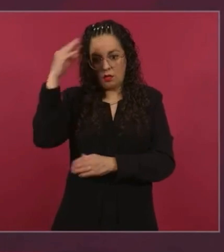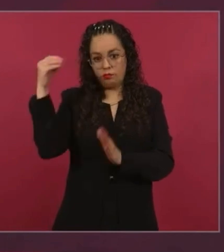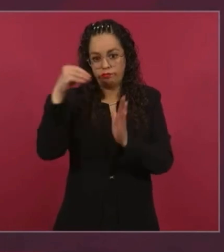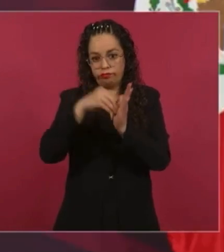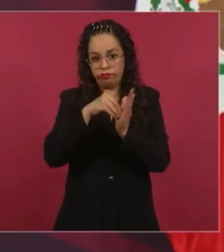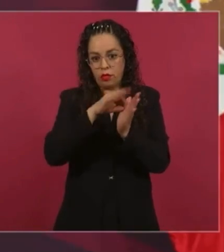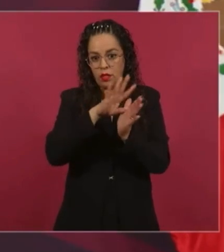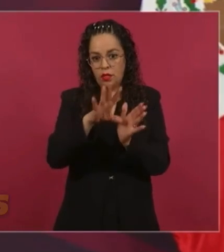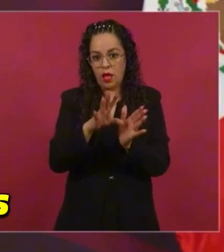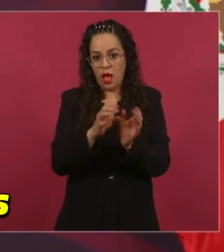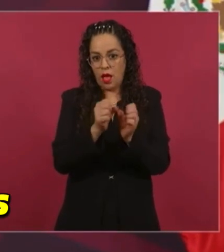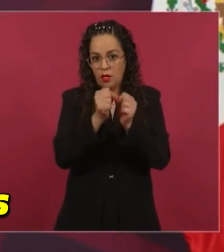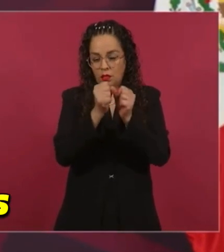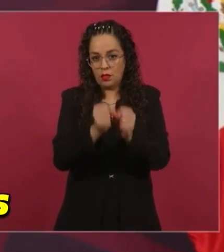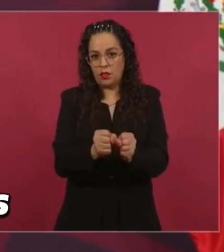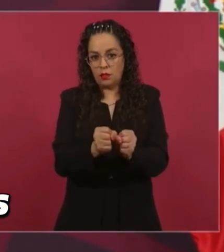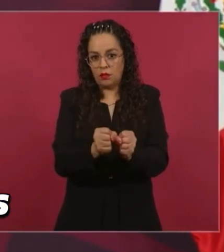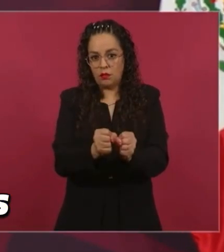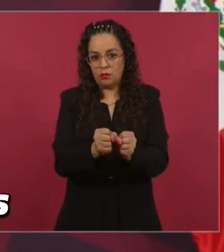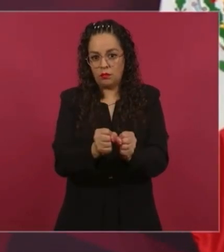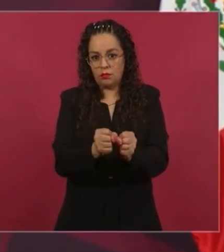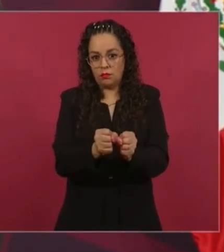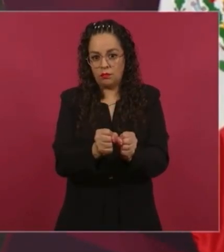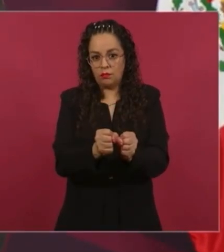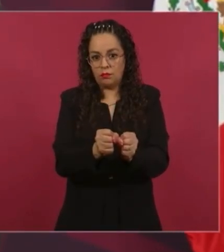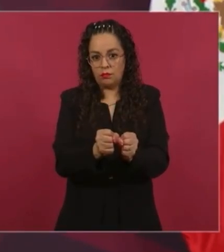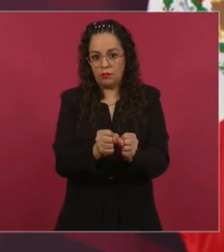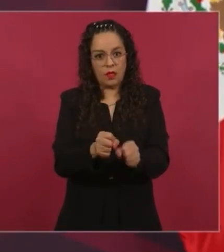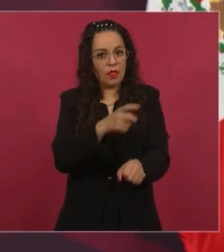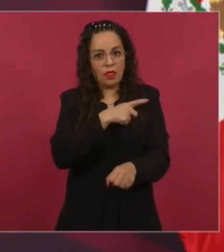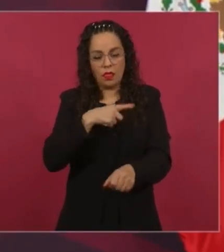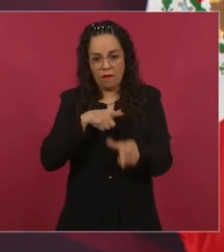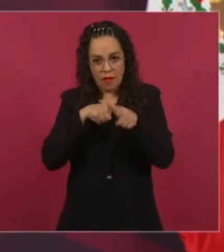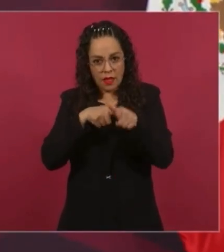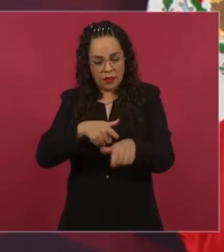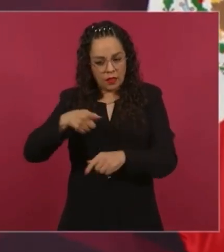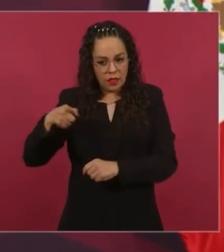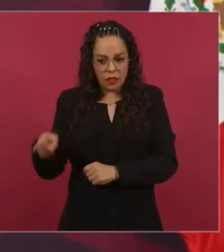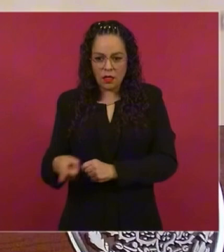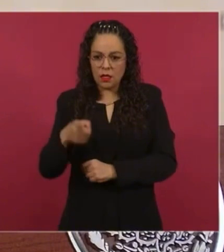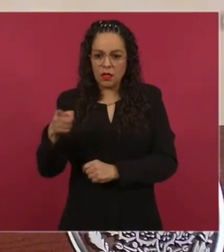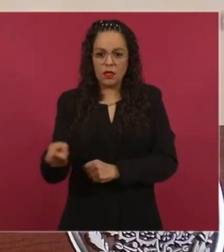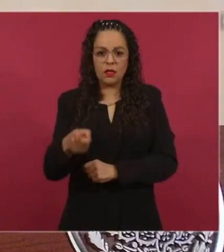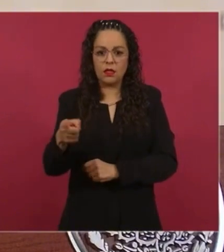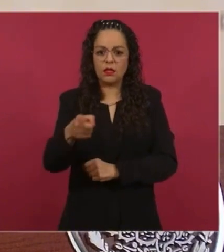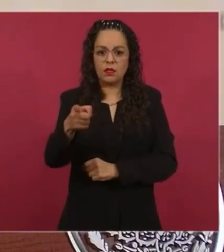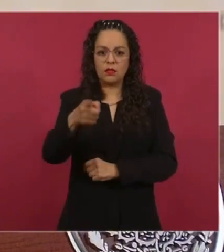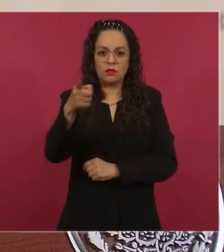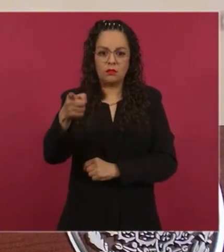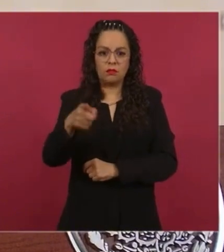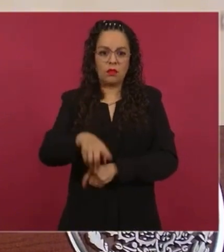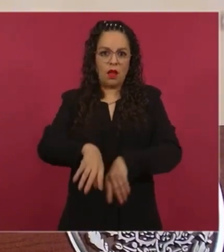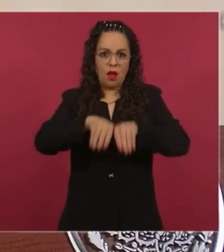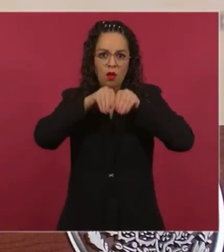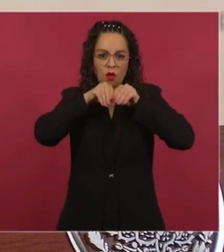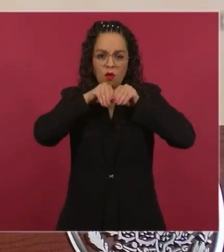cobrar derechos de autor, va a ser para dominio público.